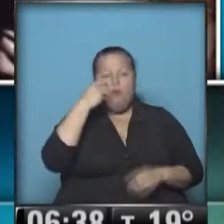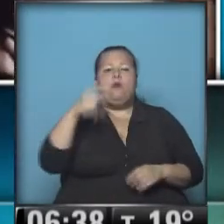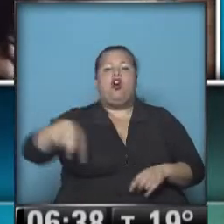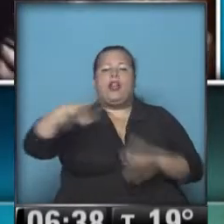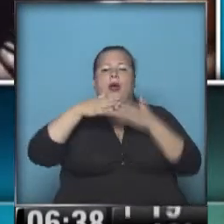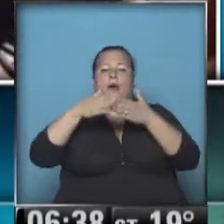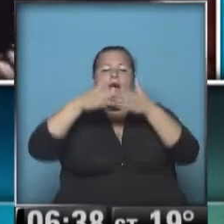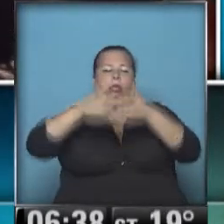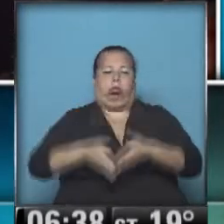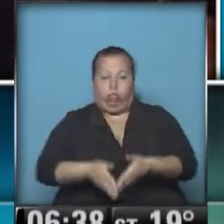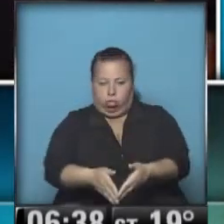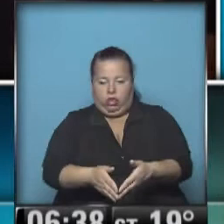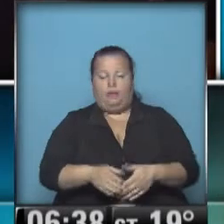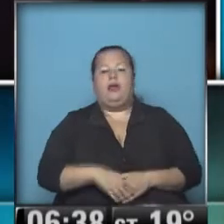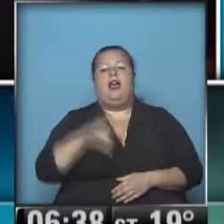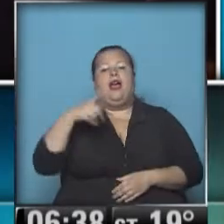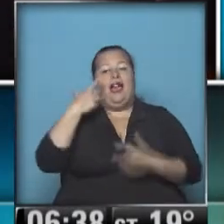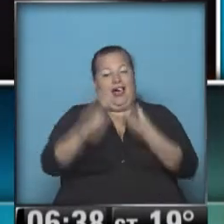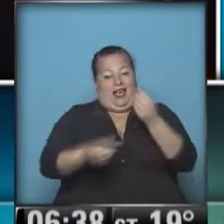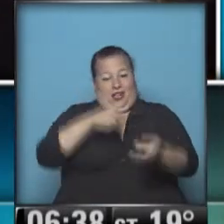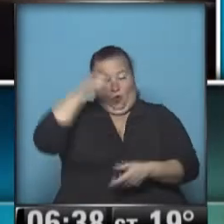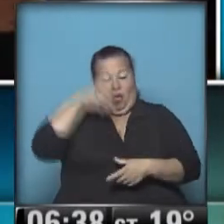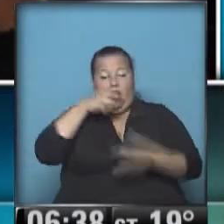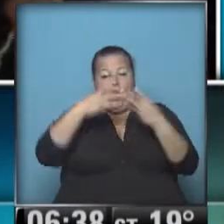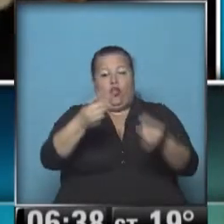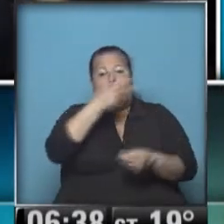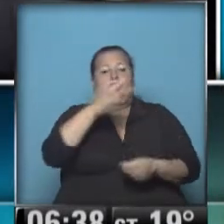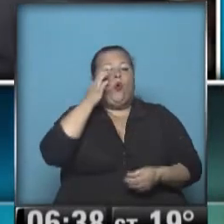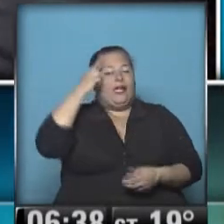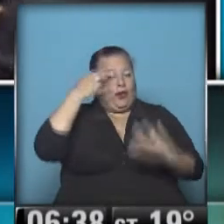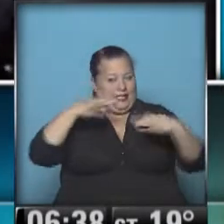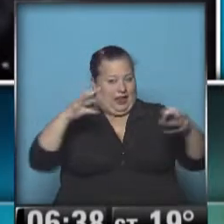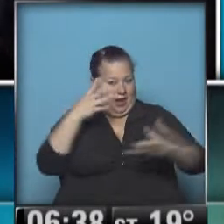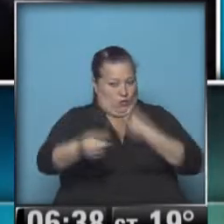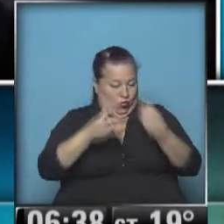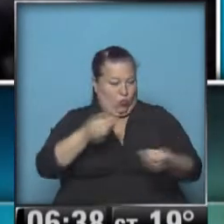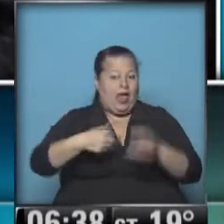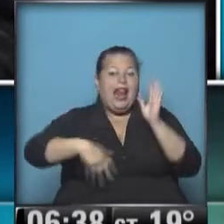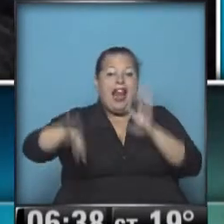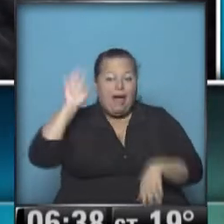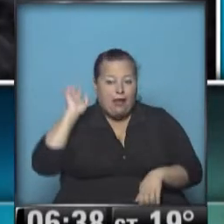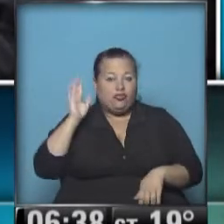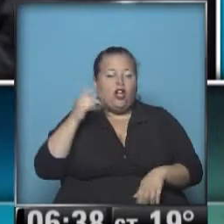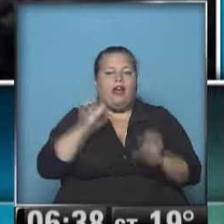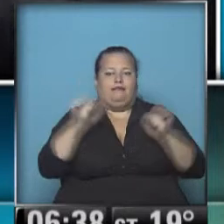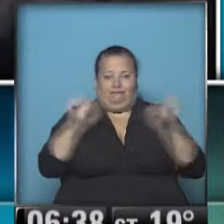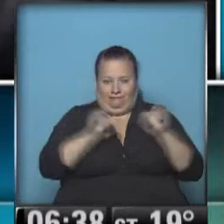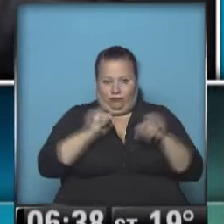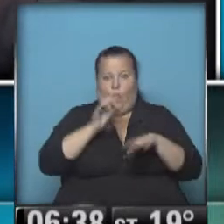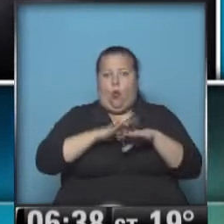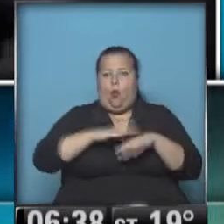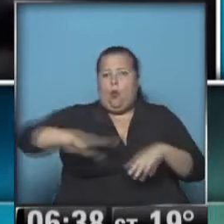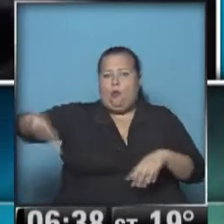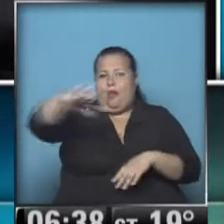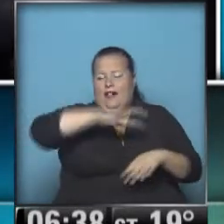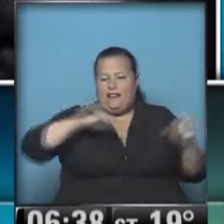que sus embarcaciones naufragaran. Los rescatistas lograron salvar a 249 refugiados, la mayoría con hipotermia, por las bajas